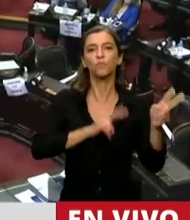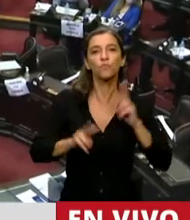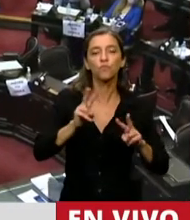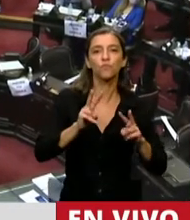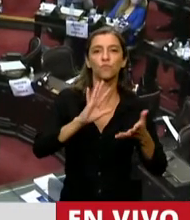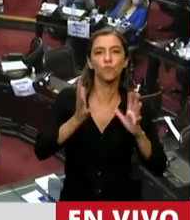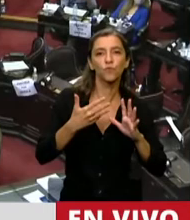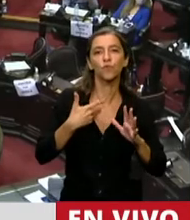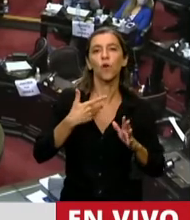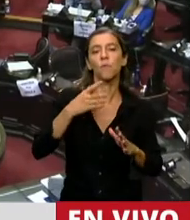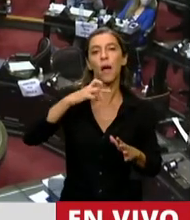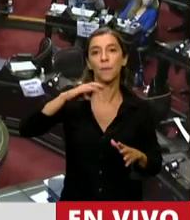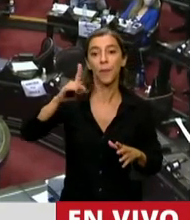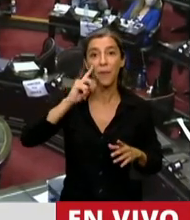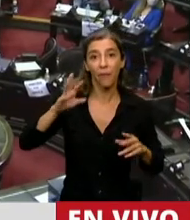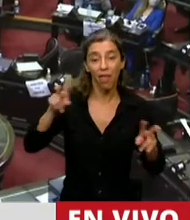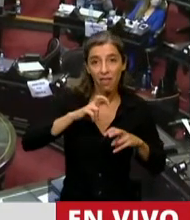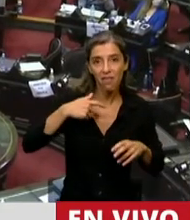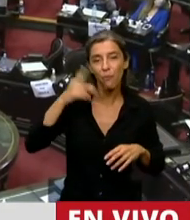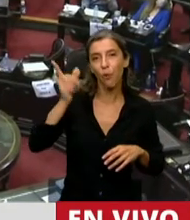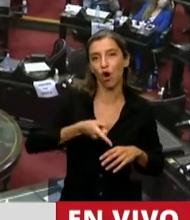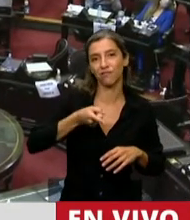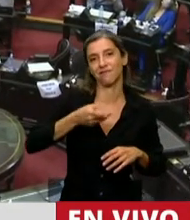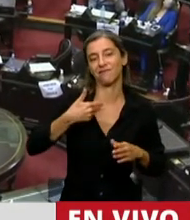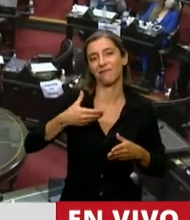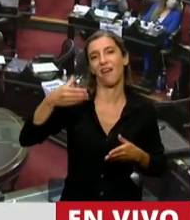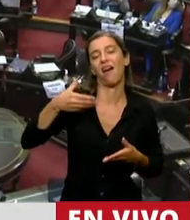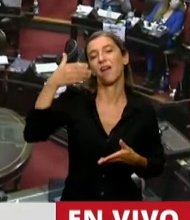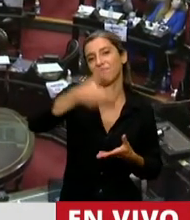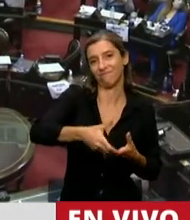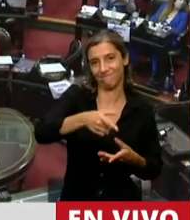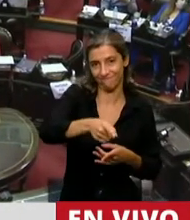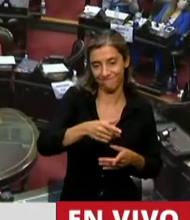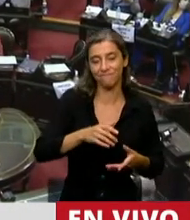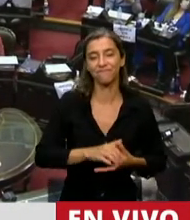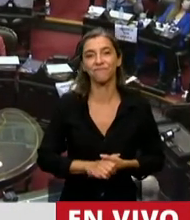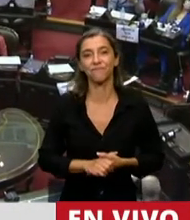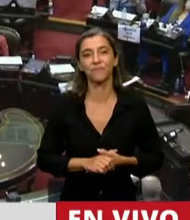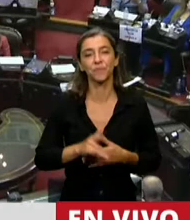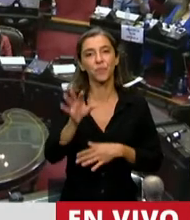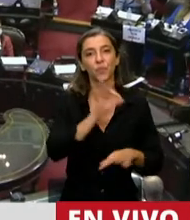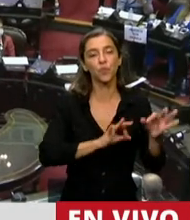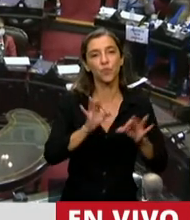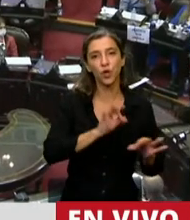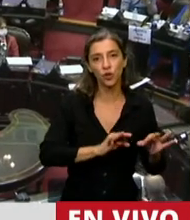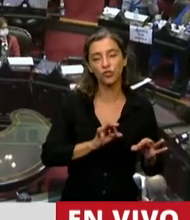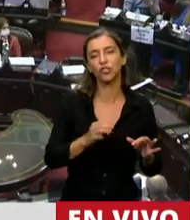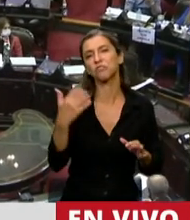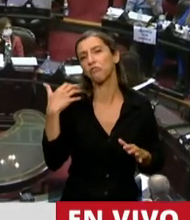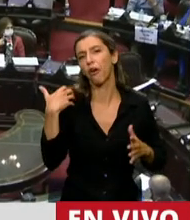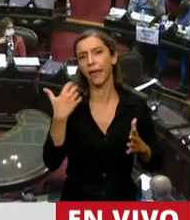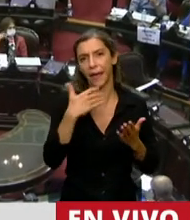con nuestros proyectos y con la voluntad de lograr un consenso. El proyecto, para ir en líneas